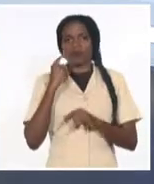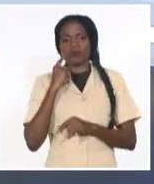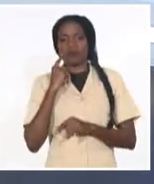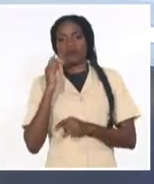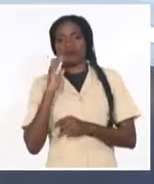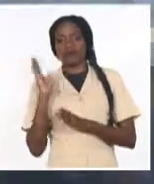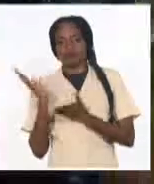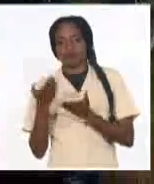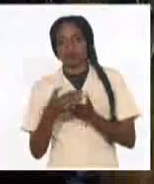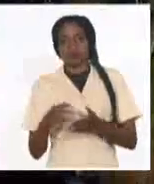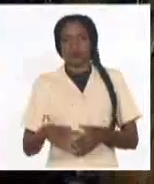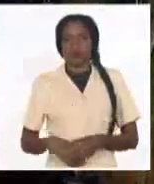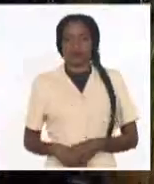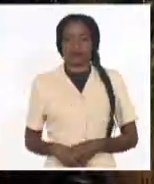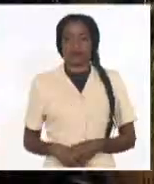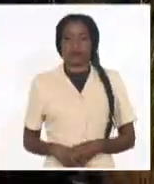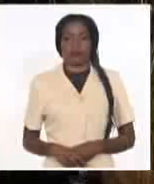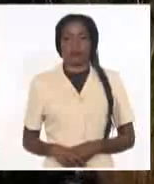adelante.